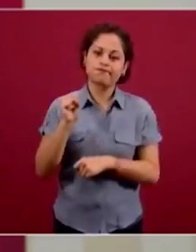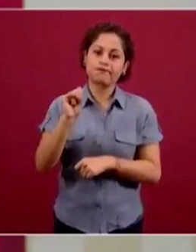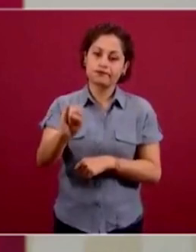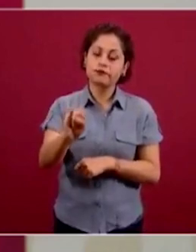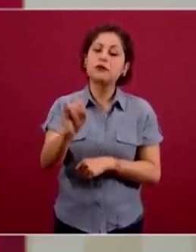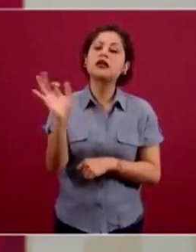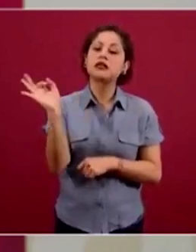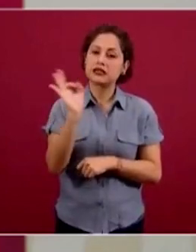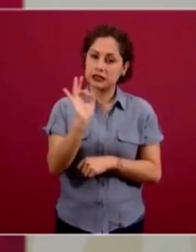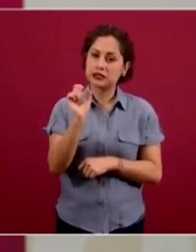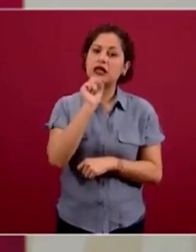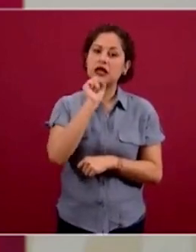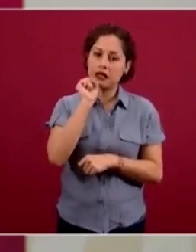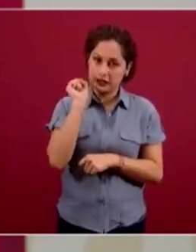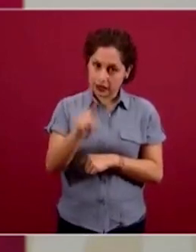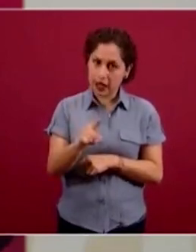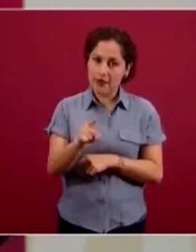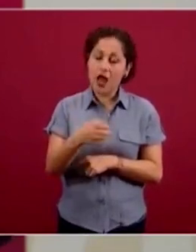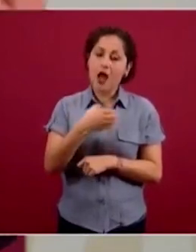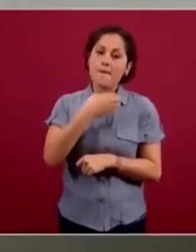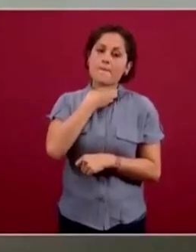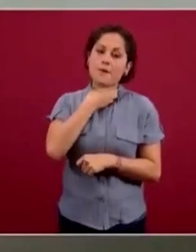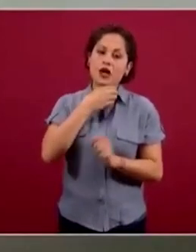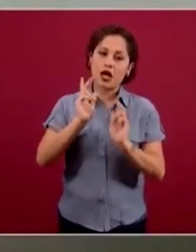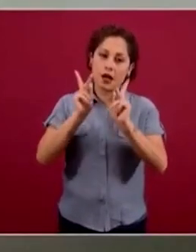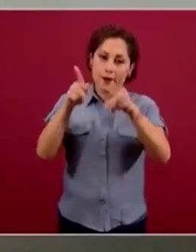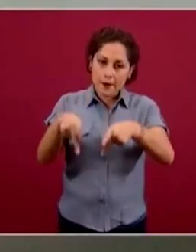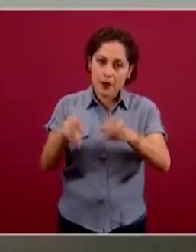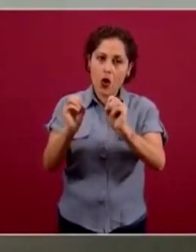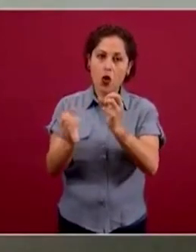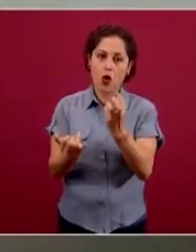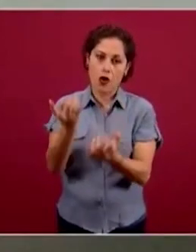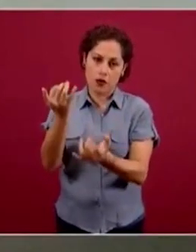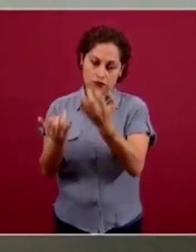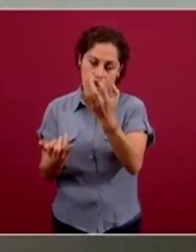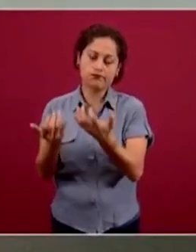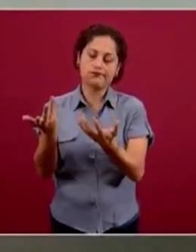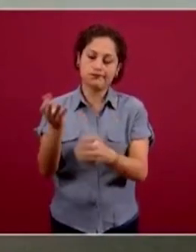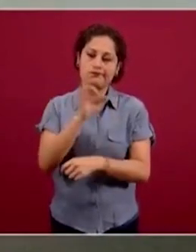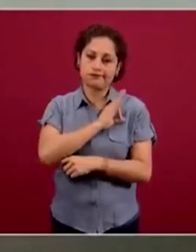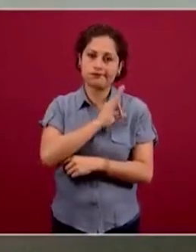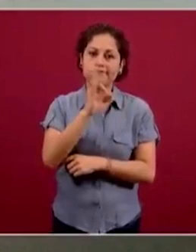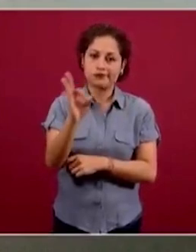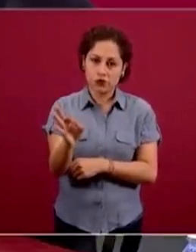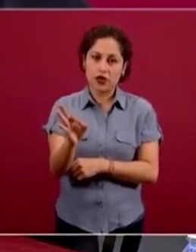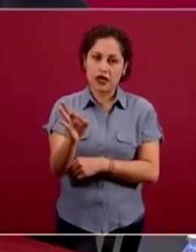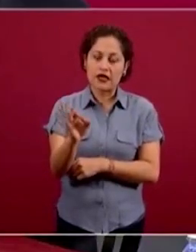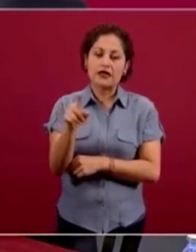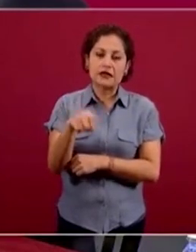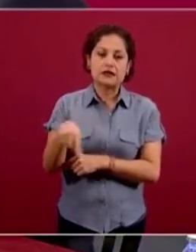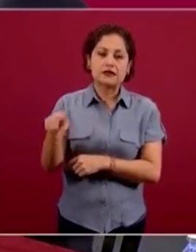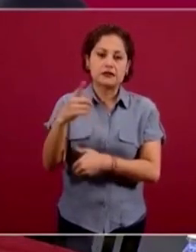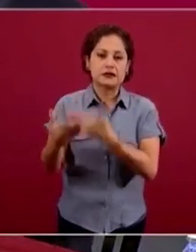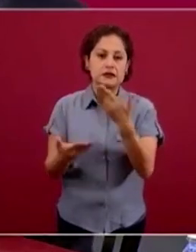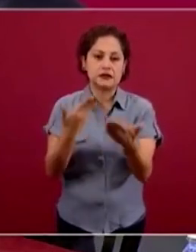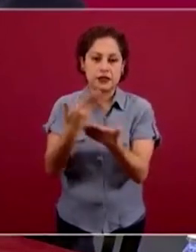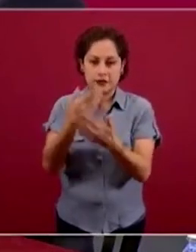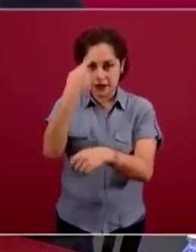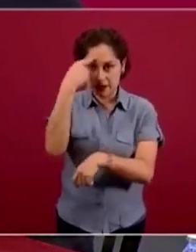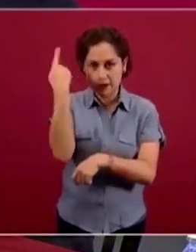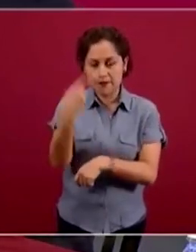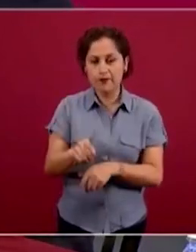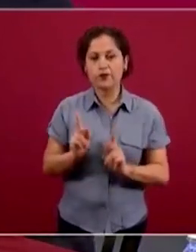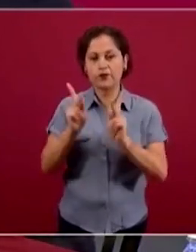también las capacidades de los sistemas convencionales de los servicios funerarios, en su mayoría privados